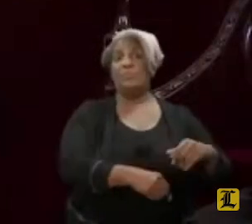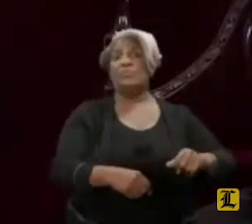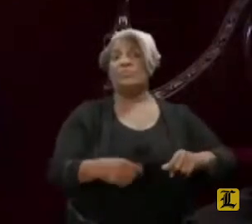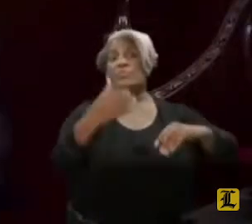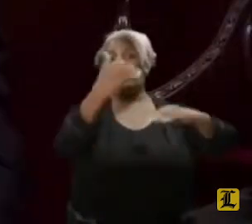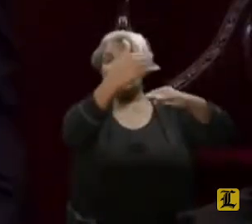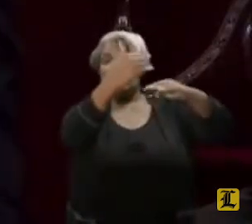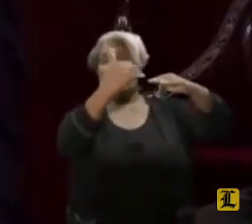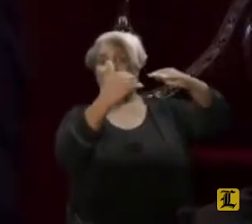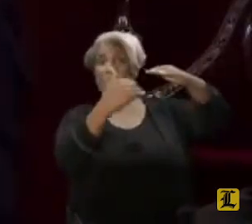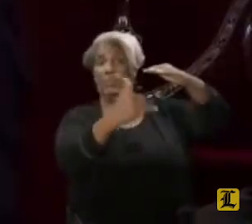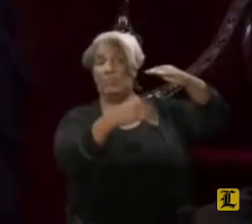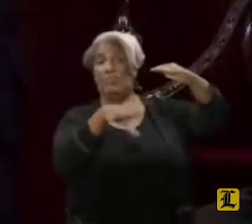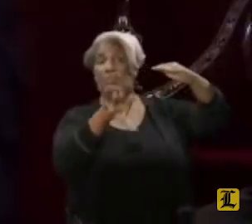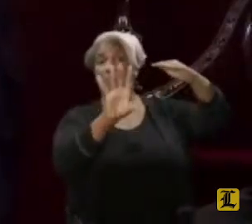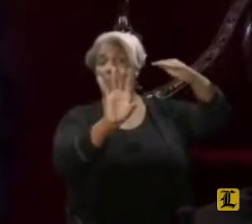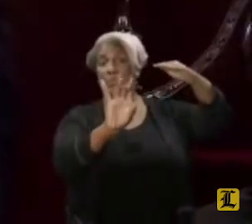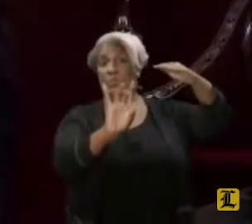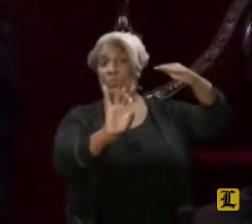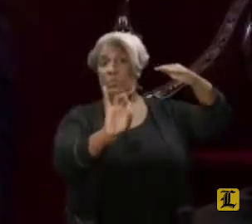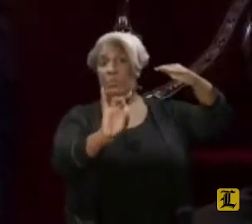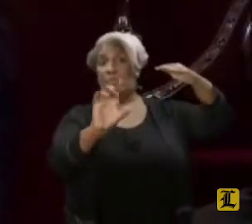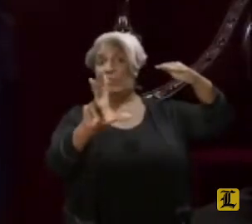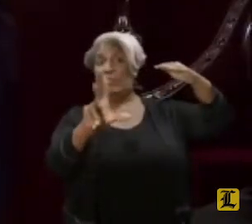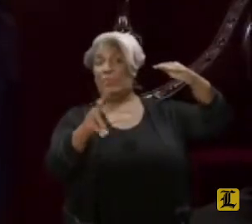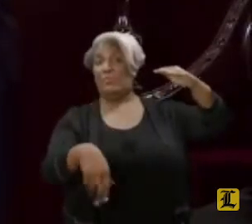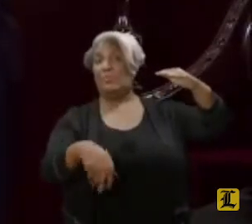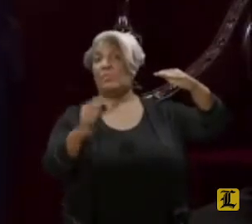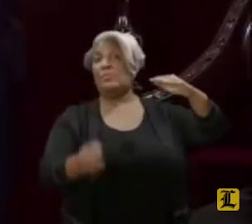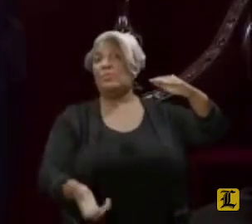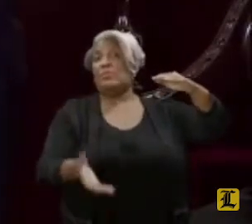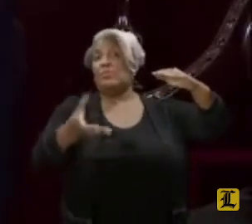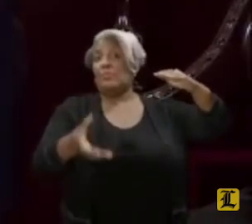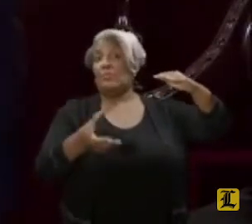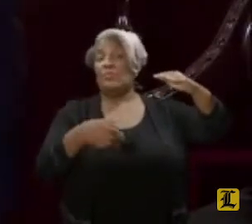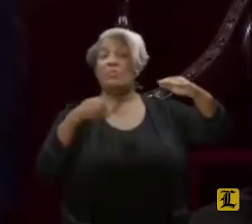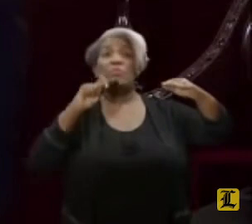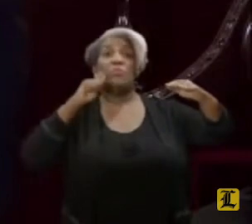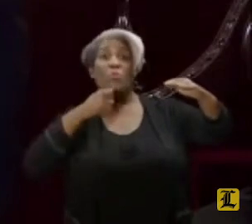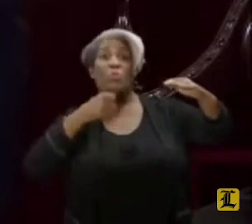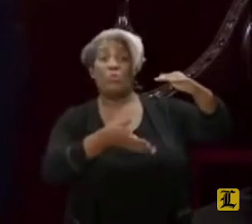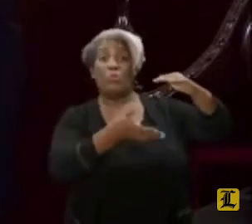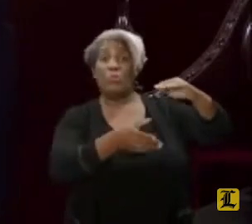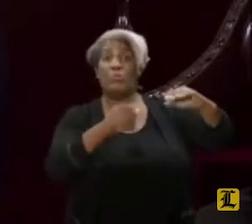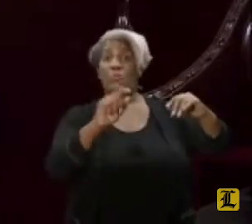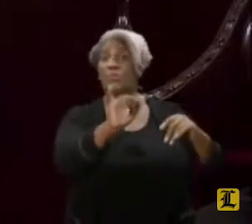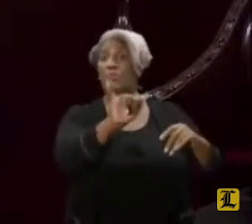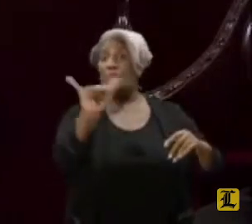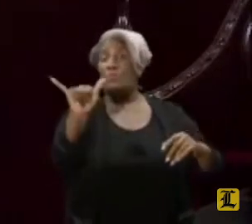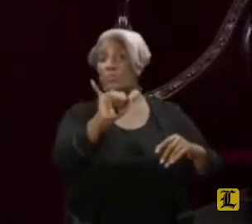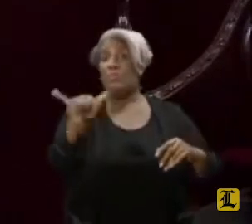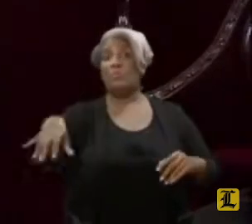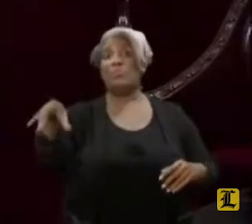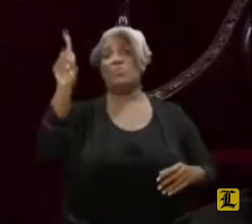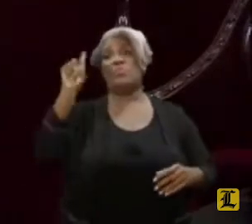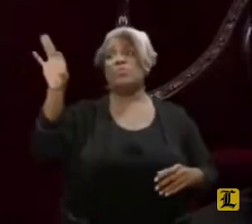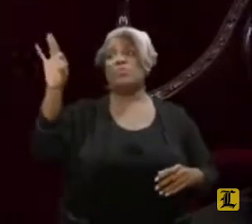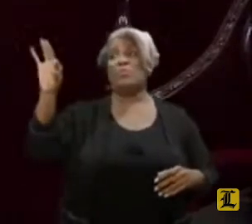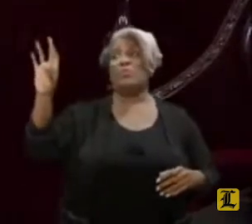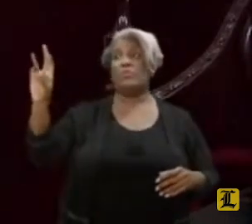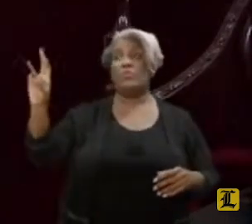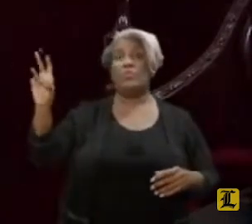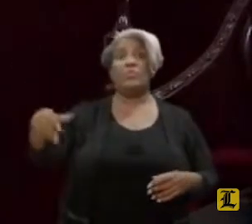precio promedio de $83 la libra de pollo, los trabajadores dominicanos pueden adquirir 196 libras con su